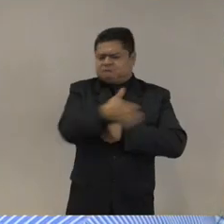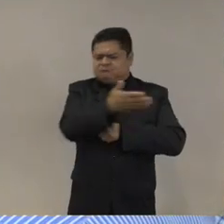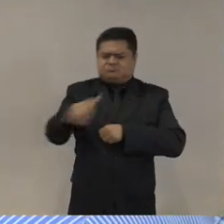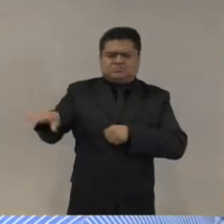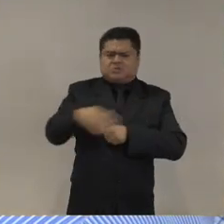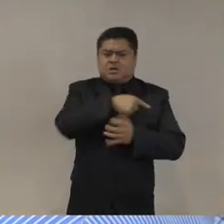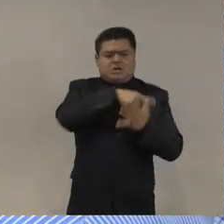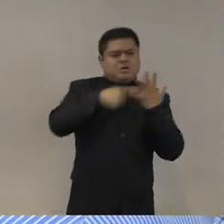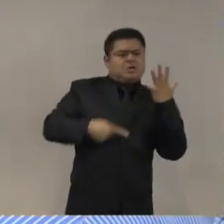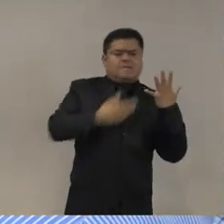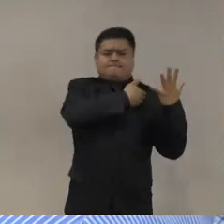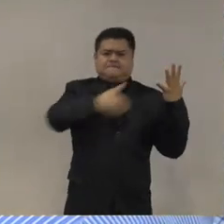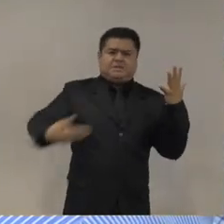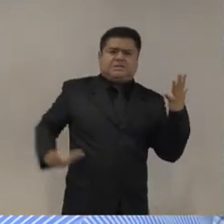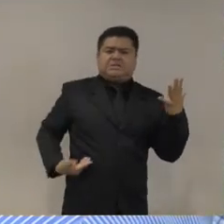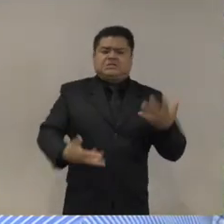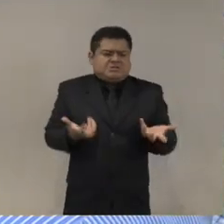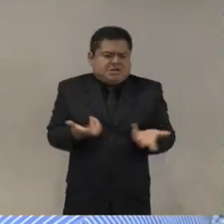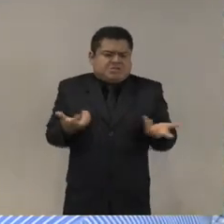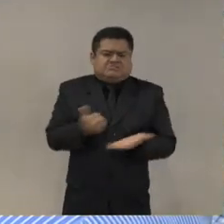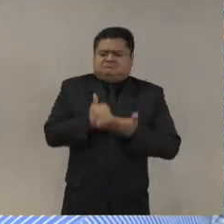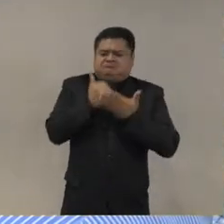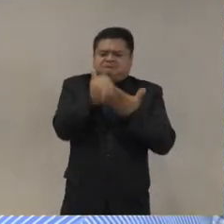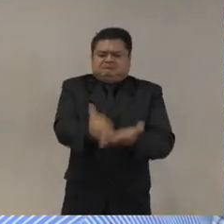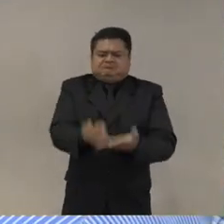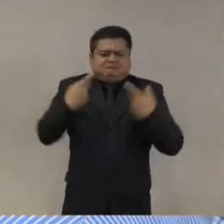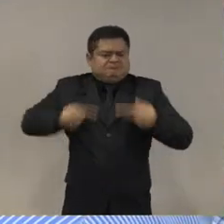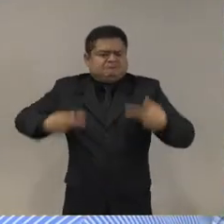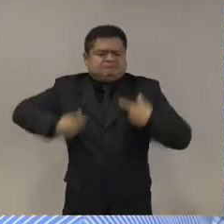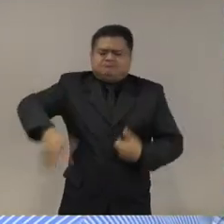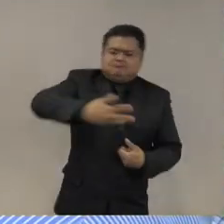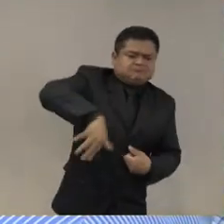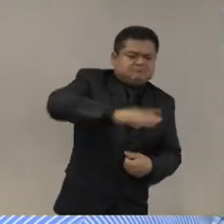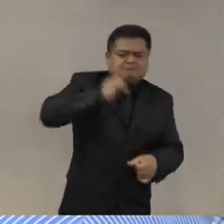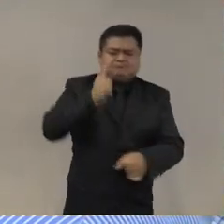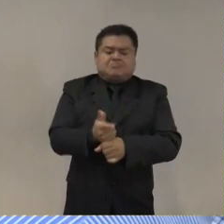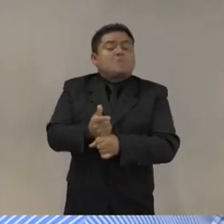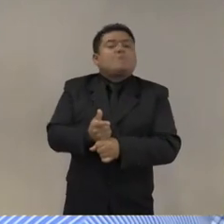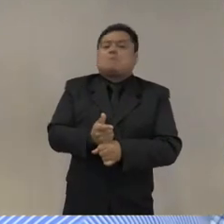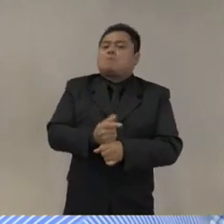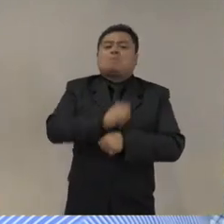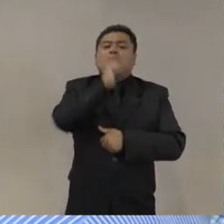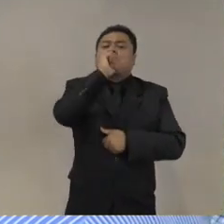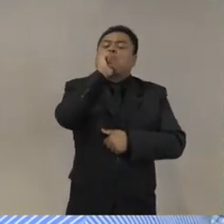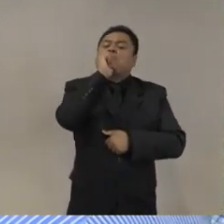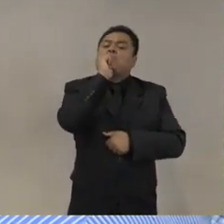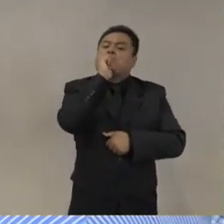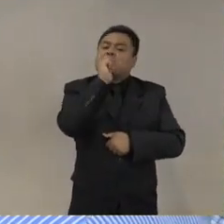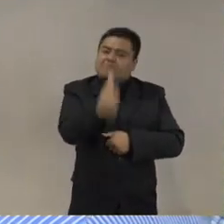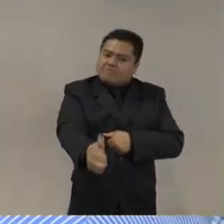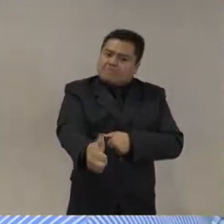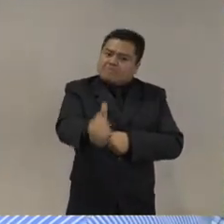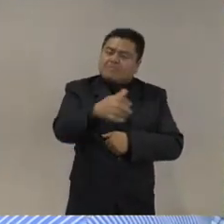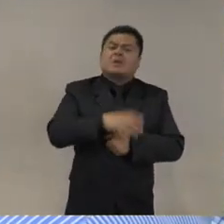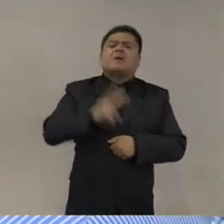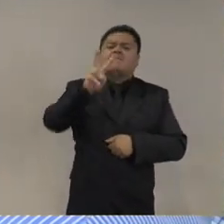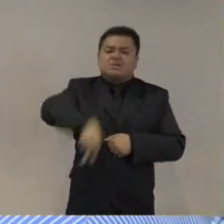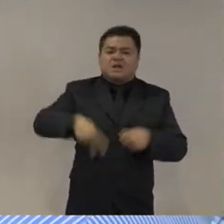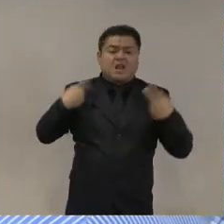es la evidencia que tenemos en nuestro país de la intervención militar en las acciones